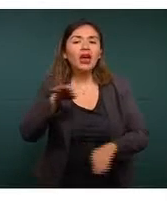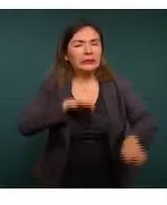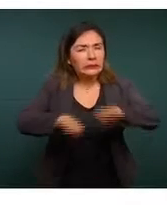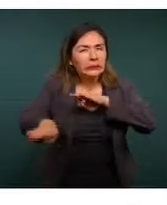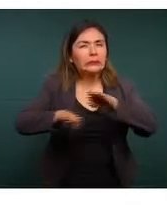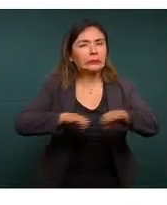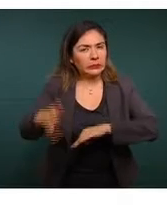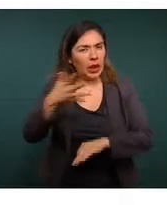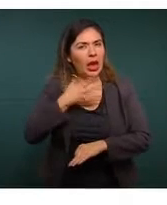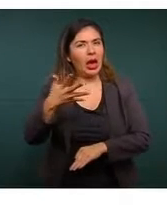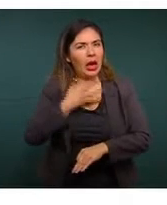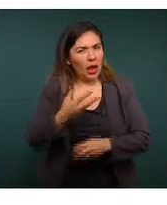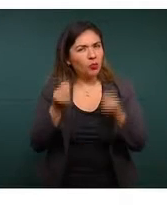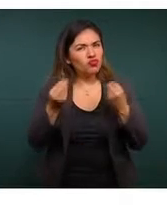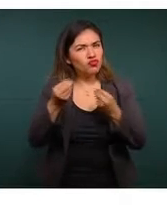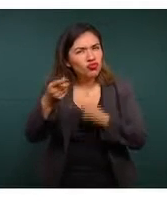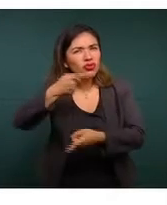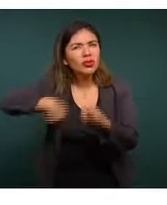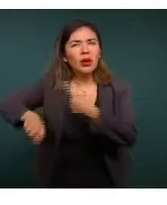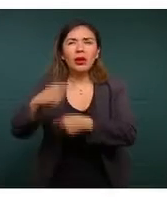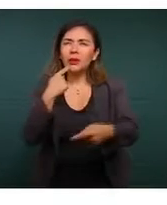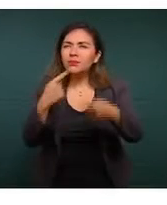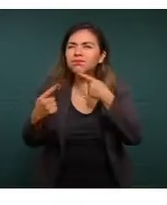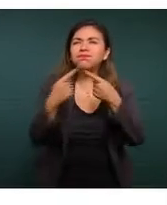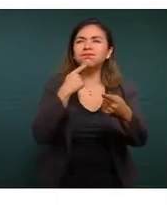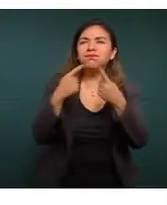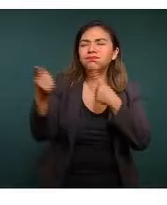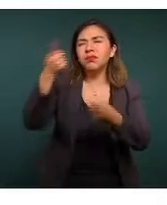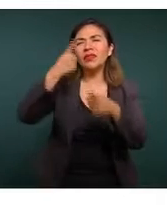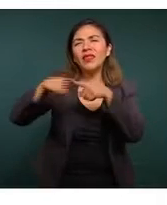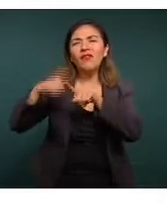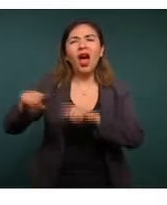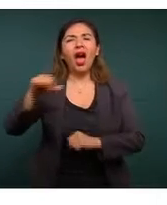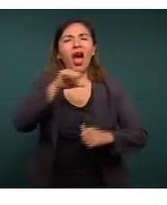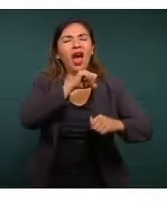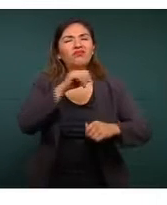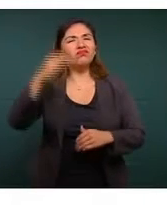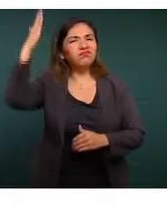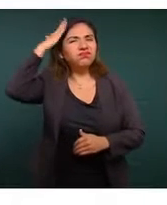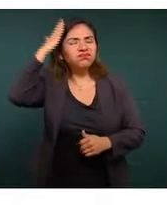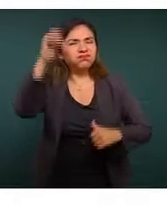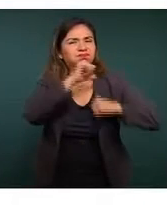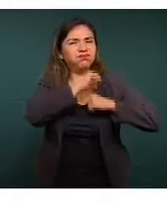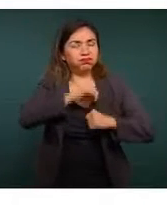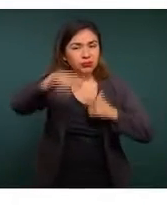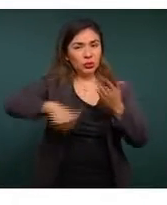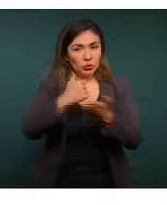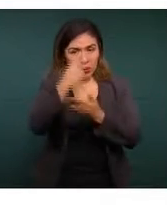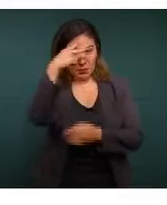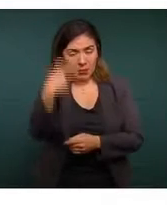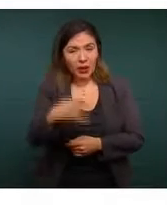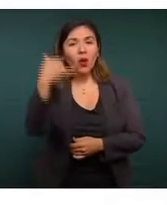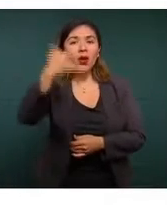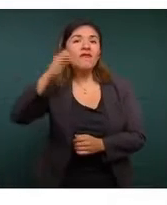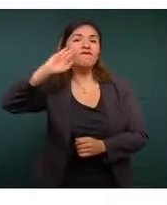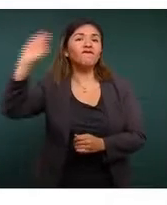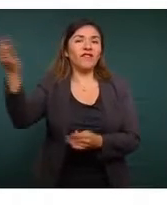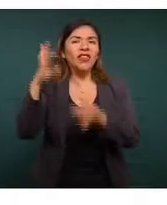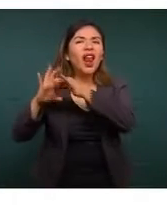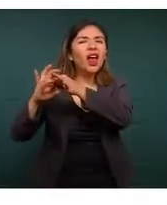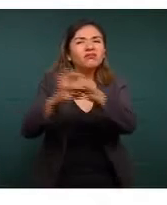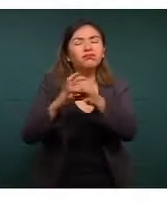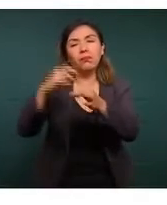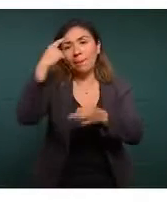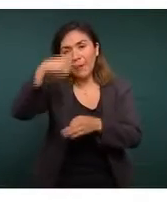el trabajo que se ha estado realizando entre las autoridades de la Ciudad de México y las autoridades federales